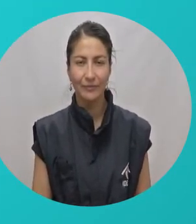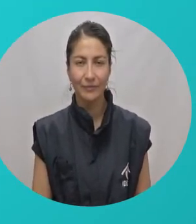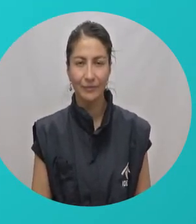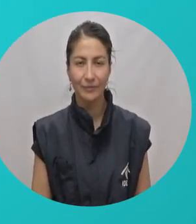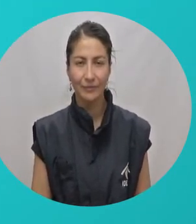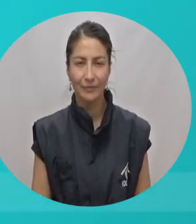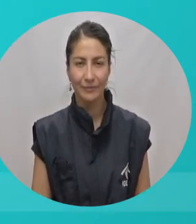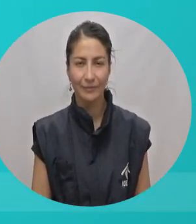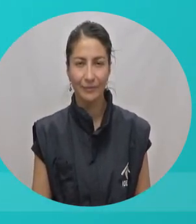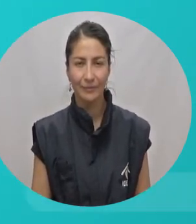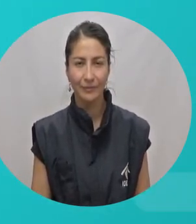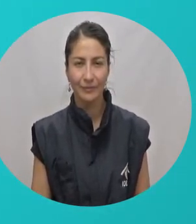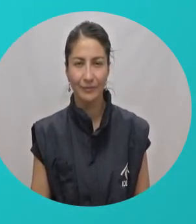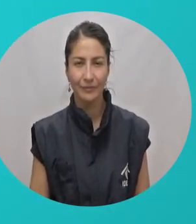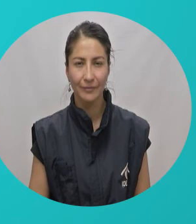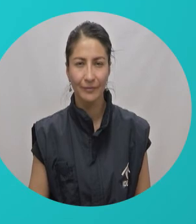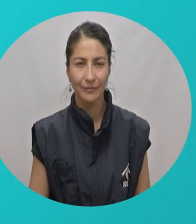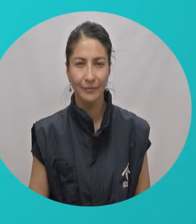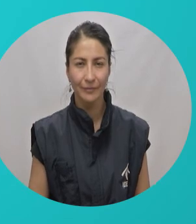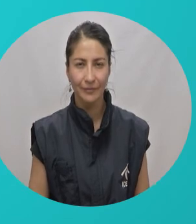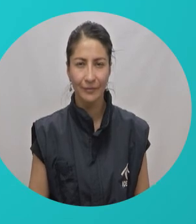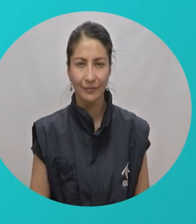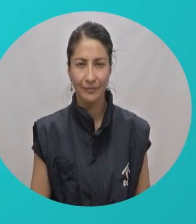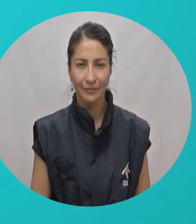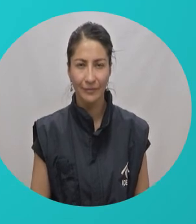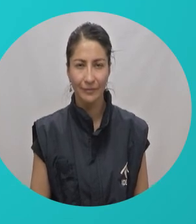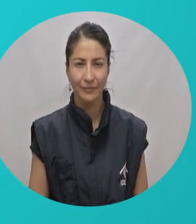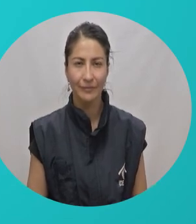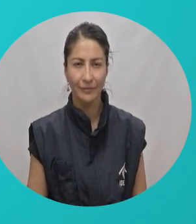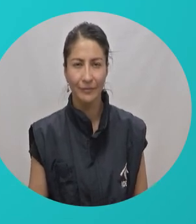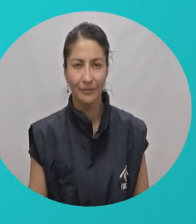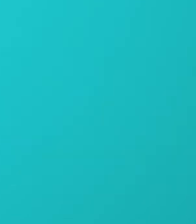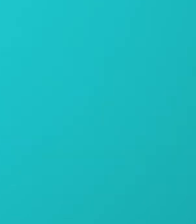municipal. Disponible gratis para iOS y Android.